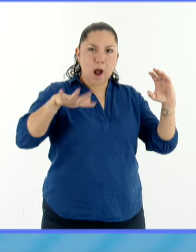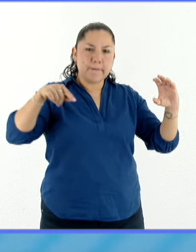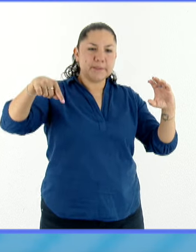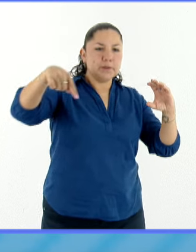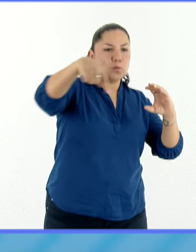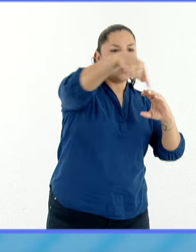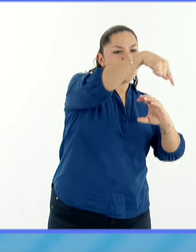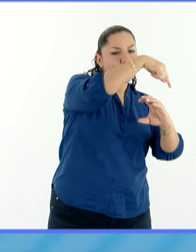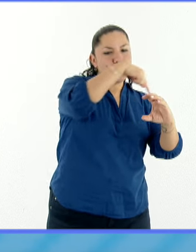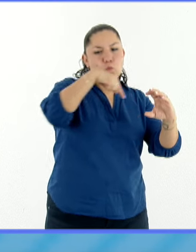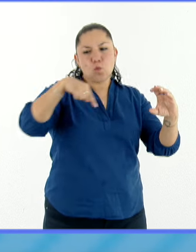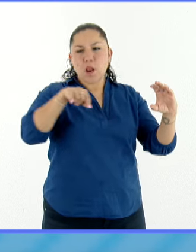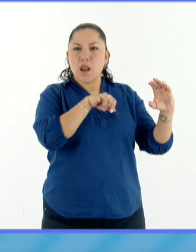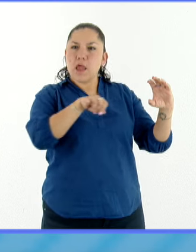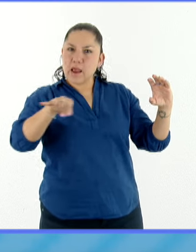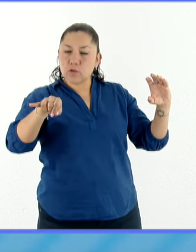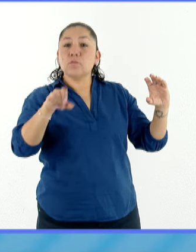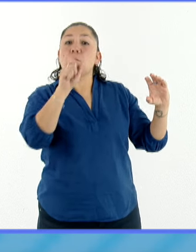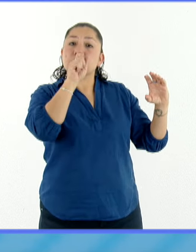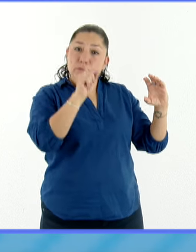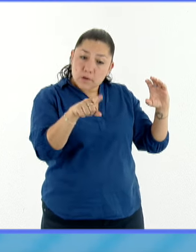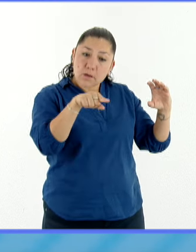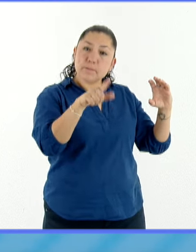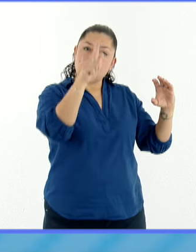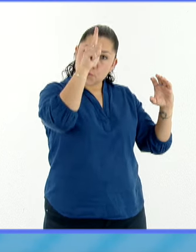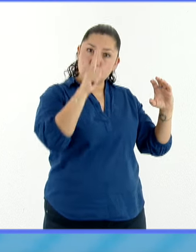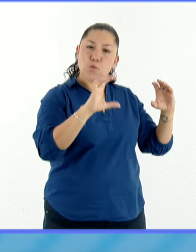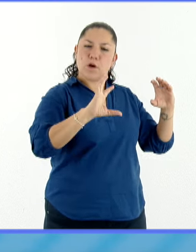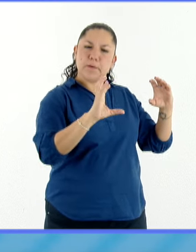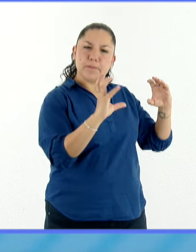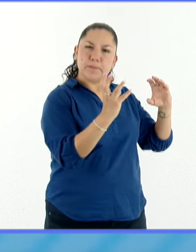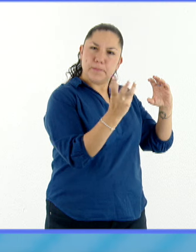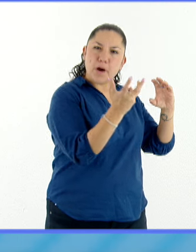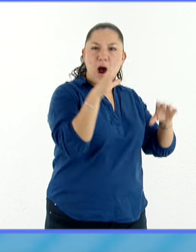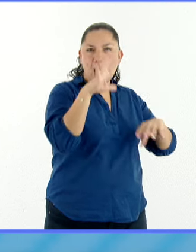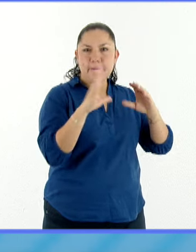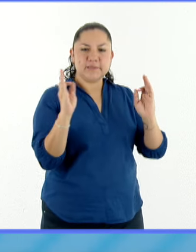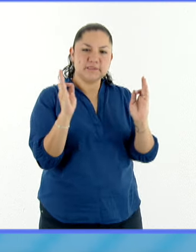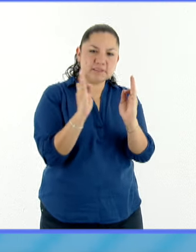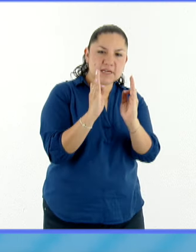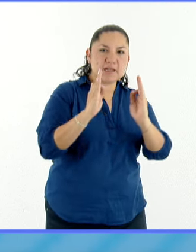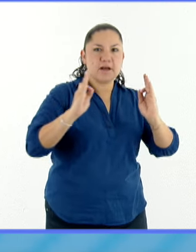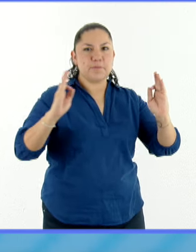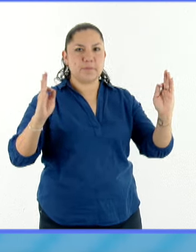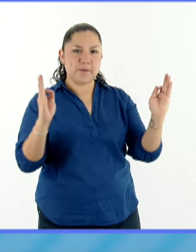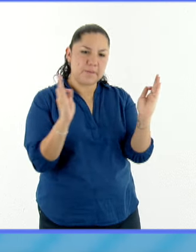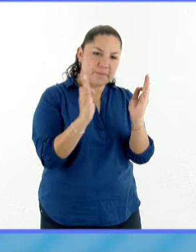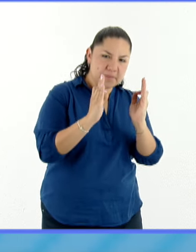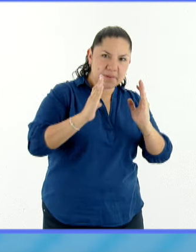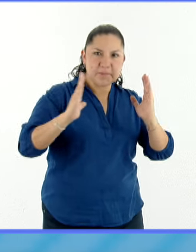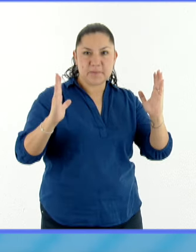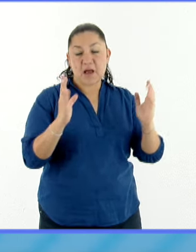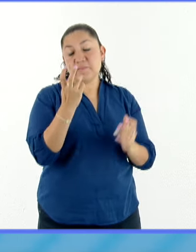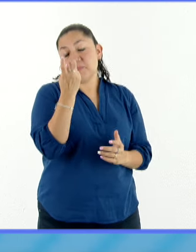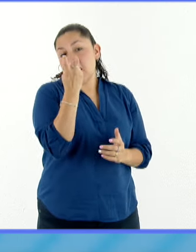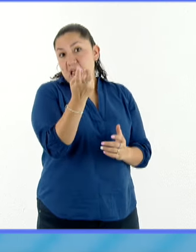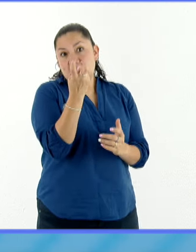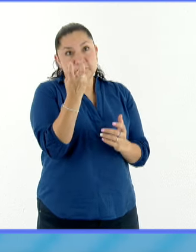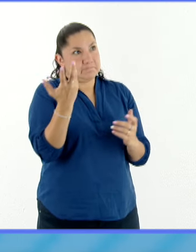pero también se está moviendo, es decir, se acerca y se aleja. Casi así por una coincidencia cósmica,